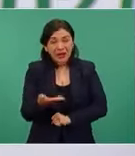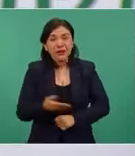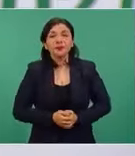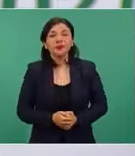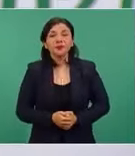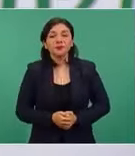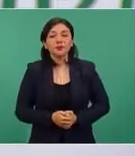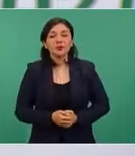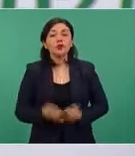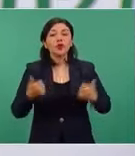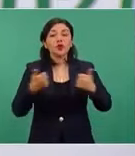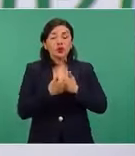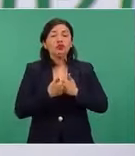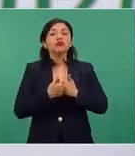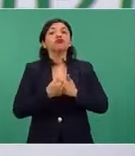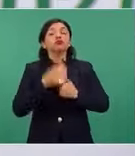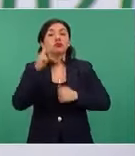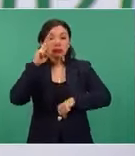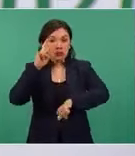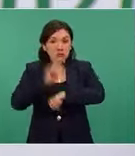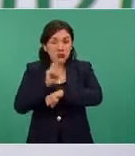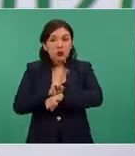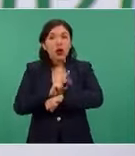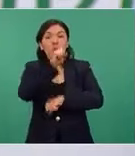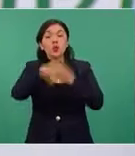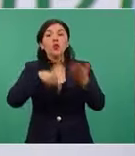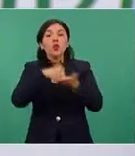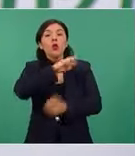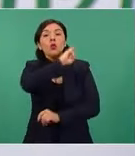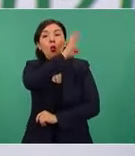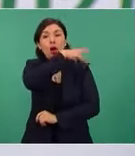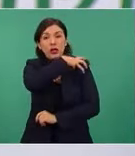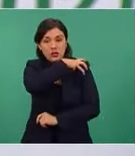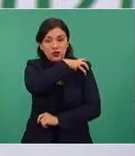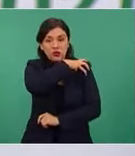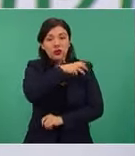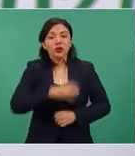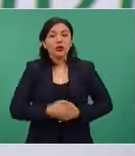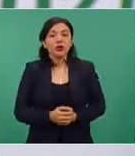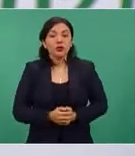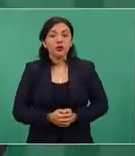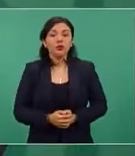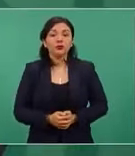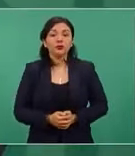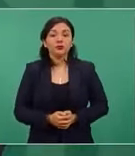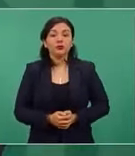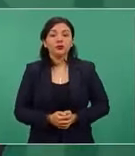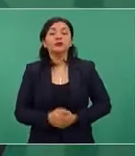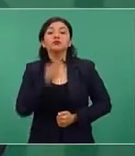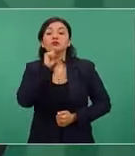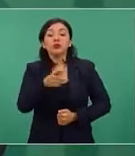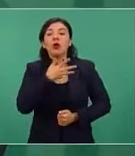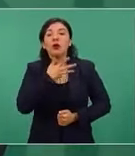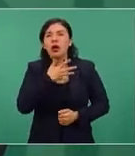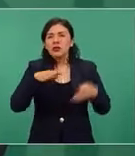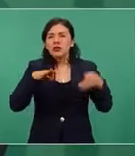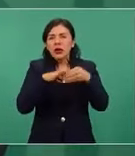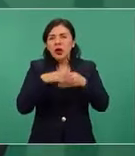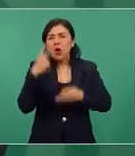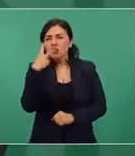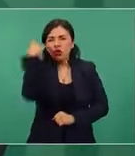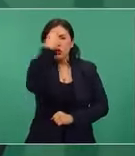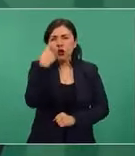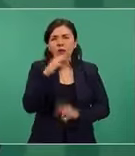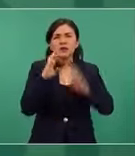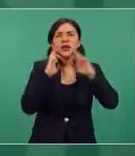Tendrá verificativo en Washington, como ya expliqué. Vamos a tener aproximadamente dos horas de